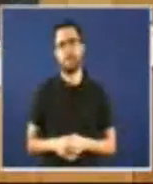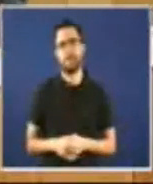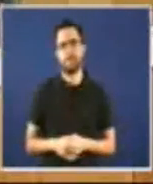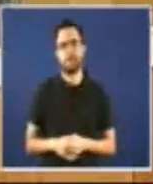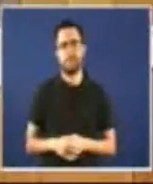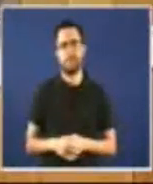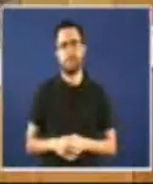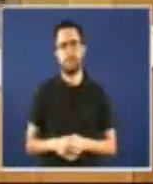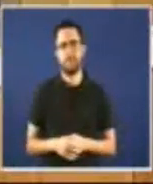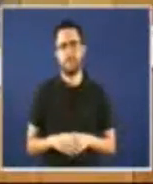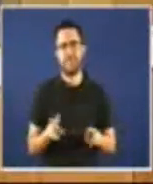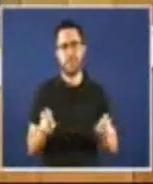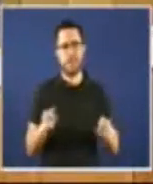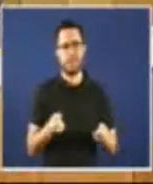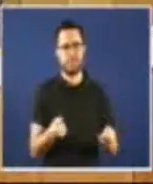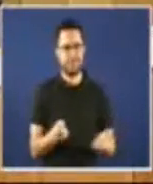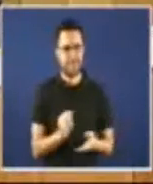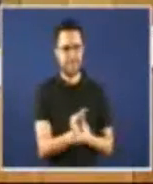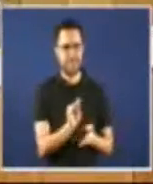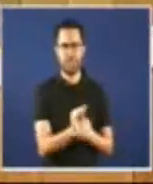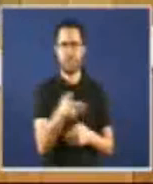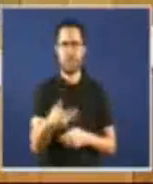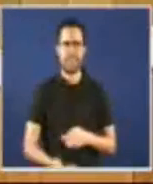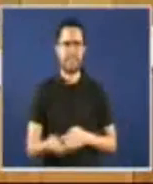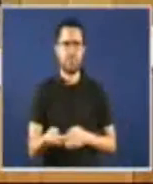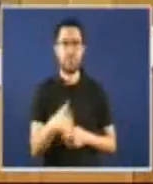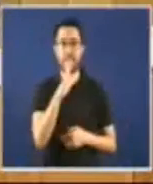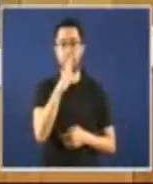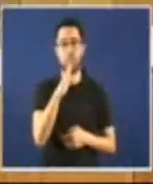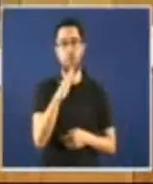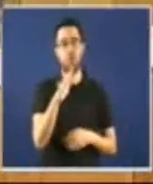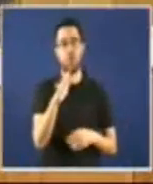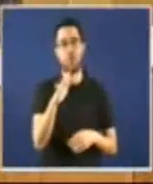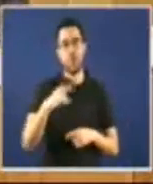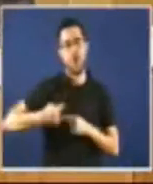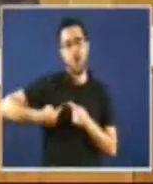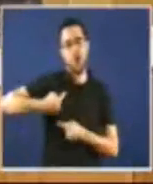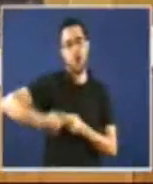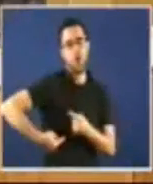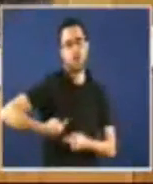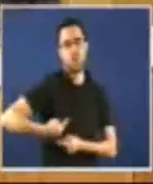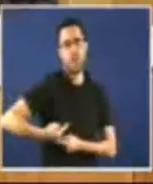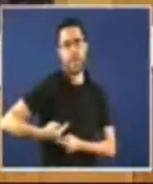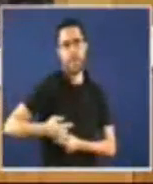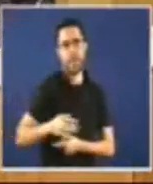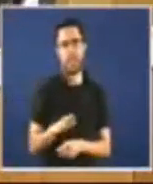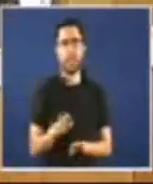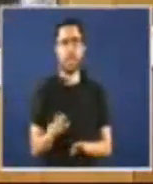a cuestión dos investimentos son moi importantes porque resulta que a consecuencia é que